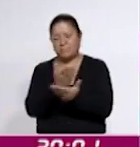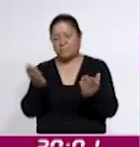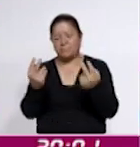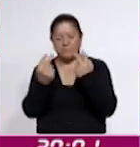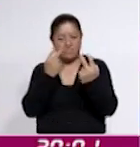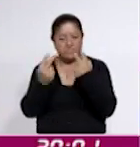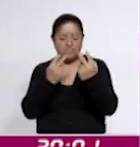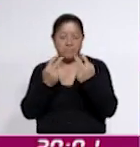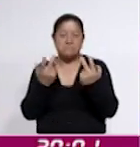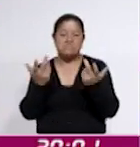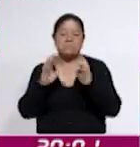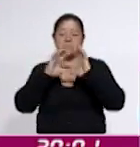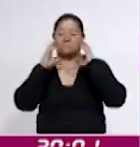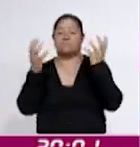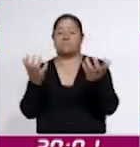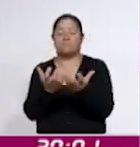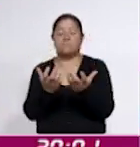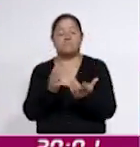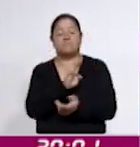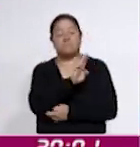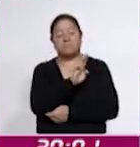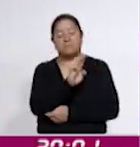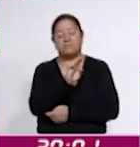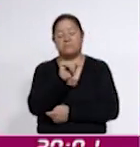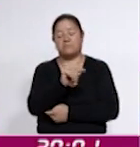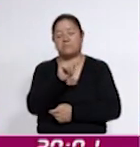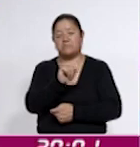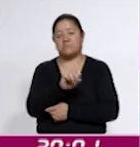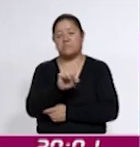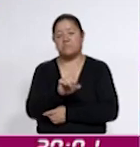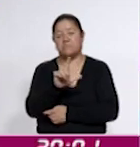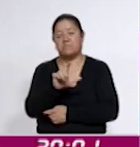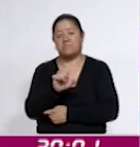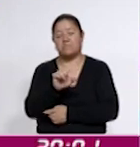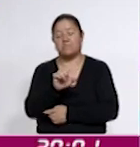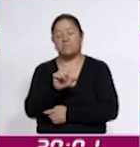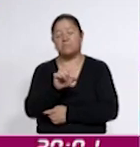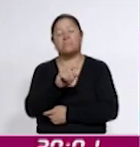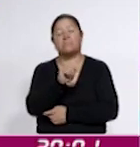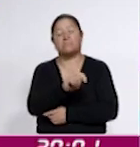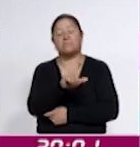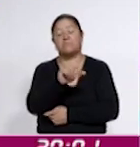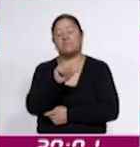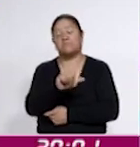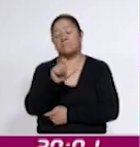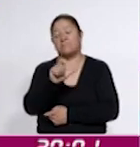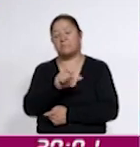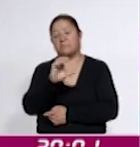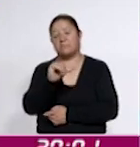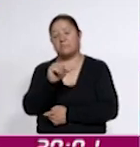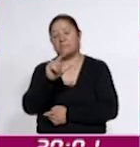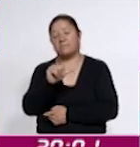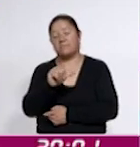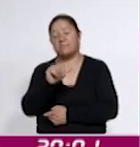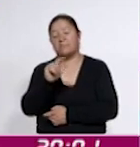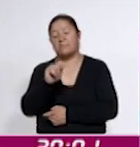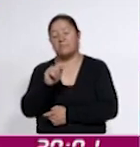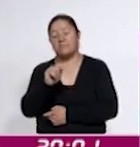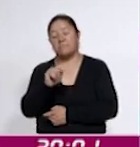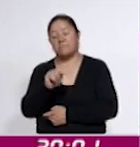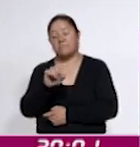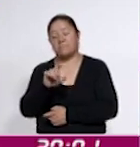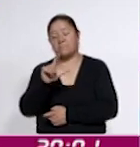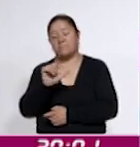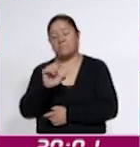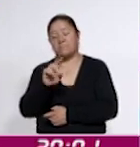parte del planeta a través del streaming en www.tlaxcalatelevisión.tv y quienes lo hacen a